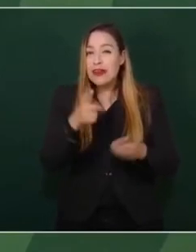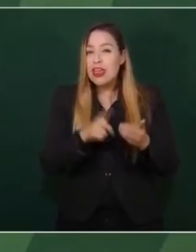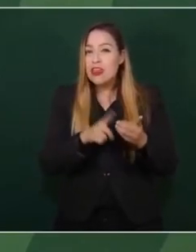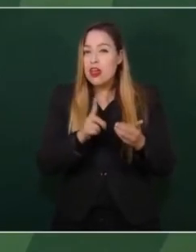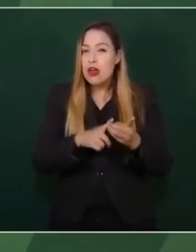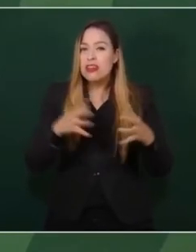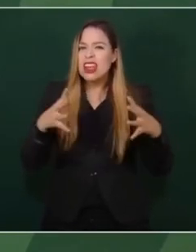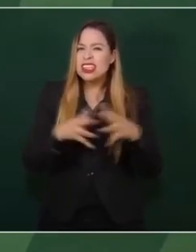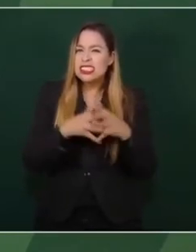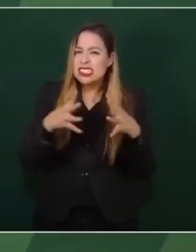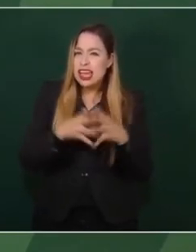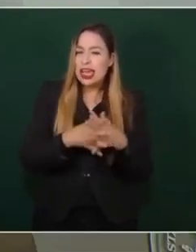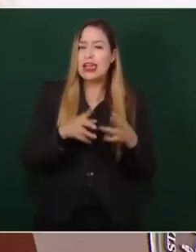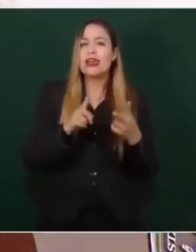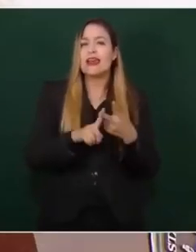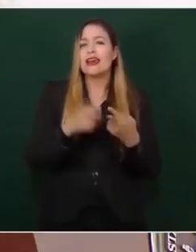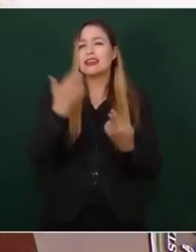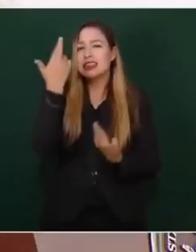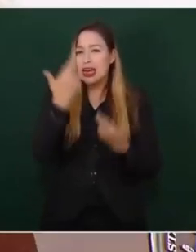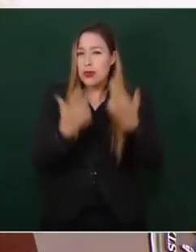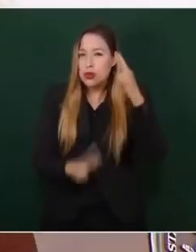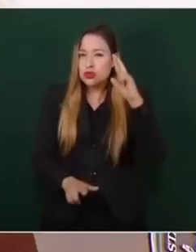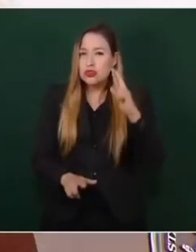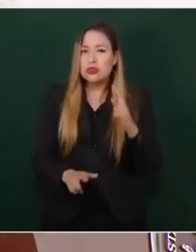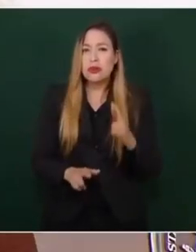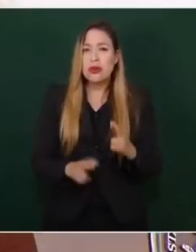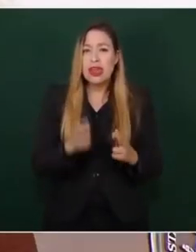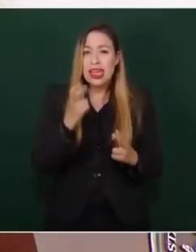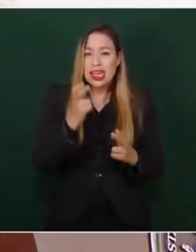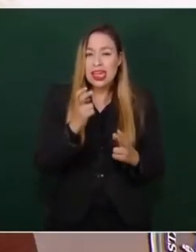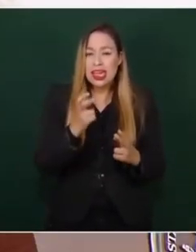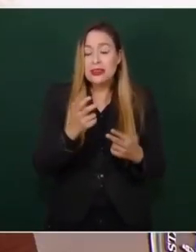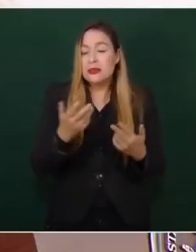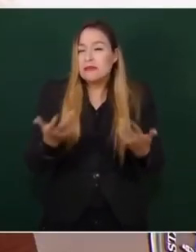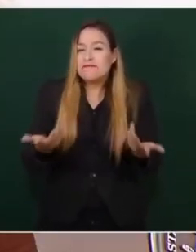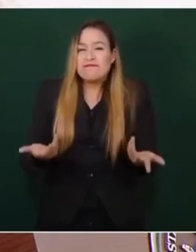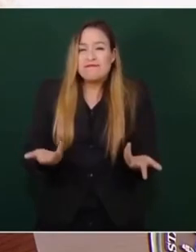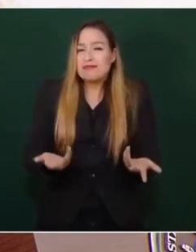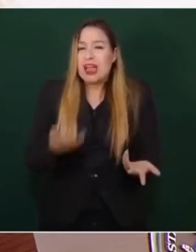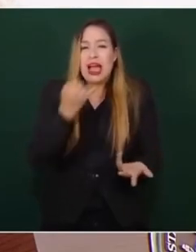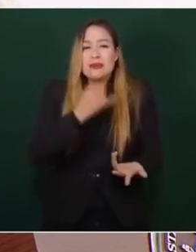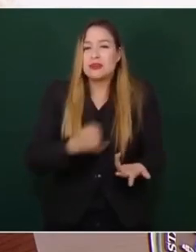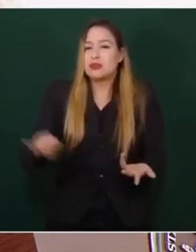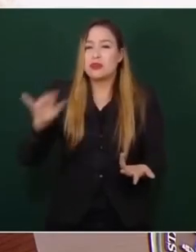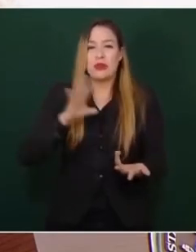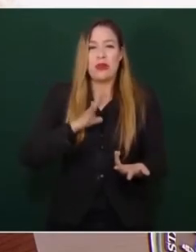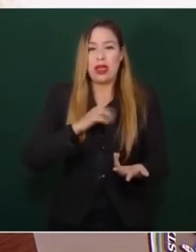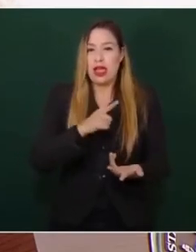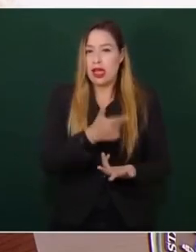revolución, que es lo más irracional que puede haber, las guerras.